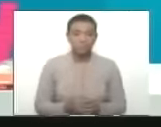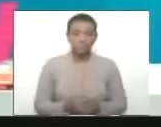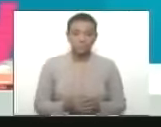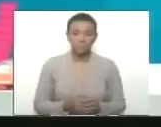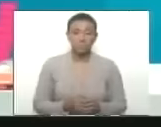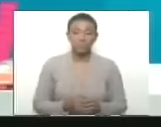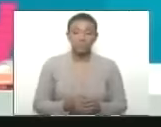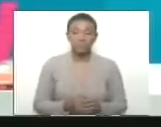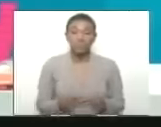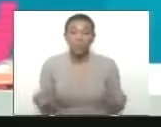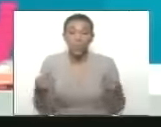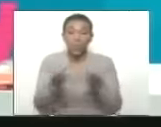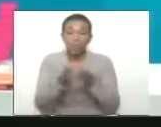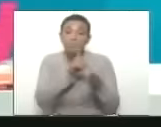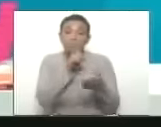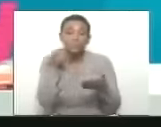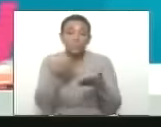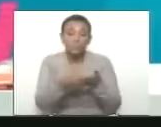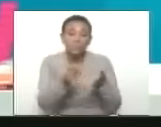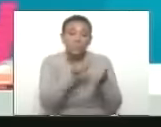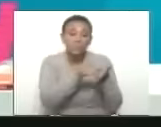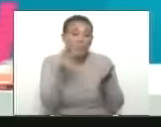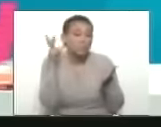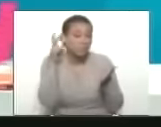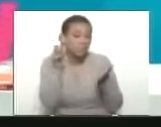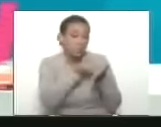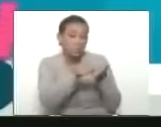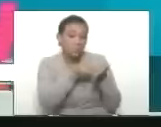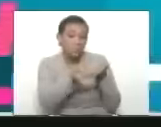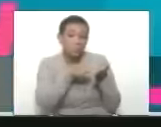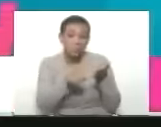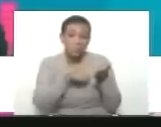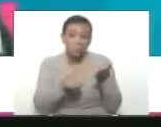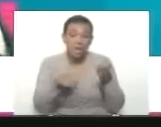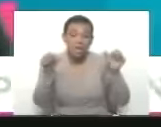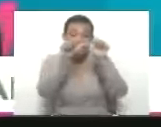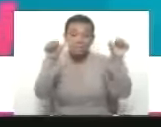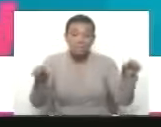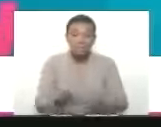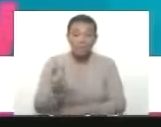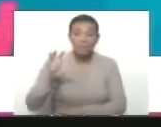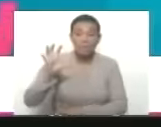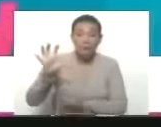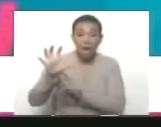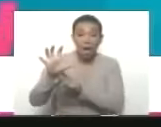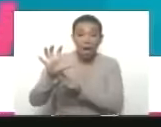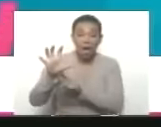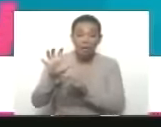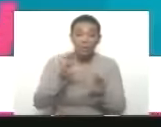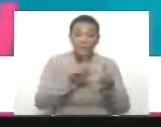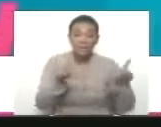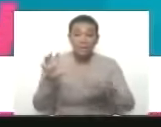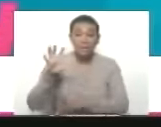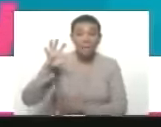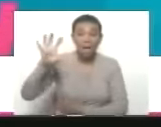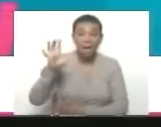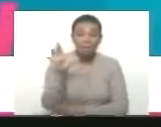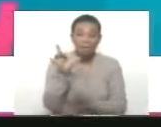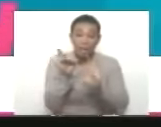Yo llamé a un registro, ¿verdad? Llamé a través del sistema patria, a través del sistema patria